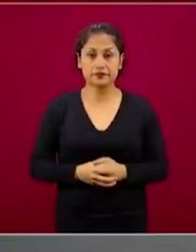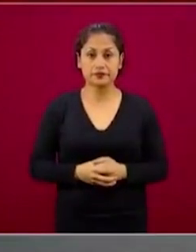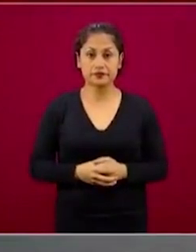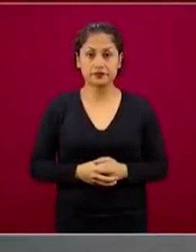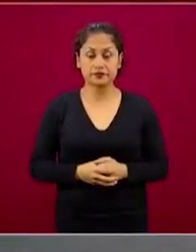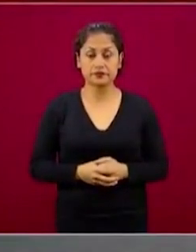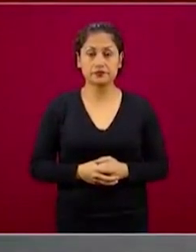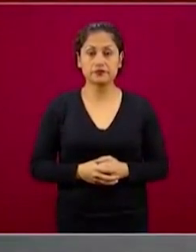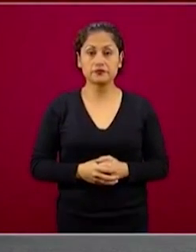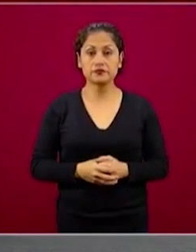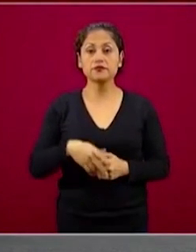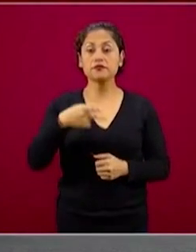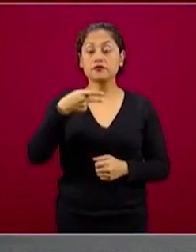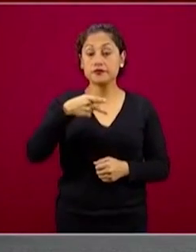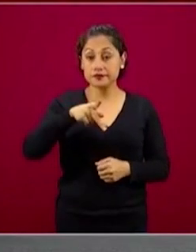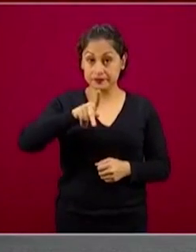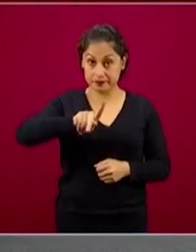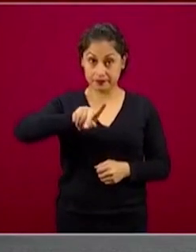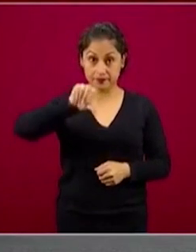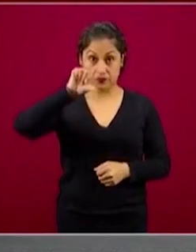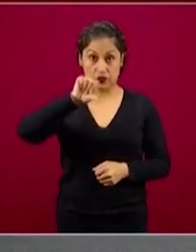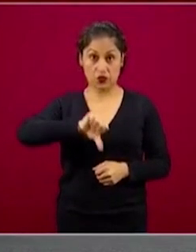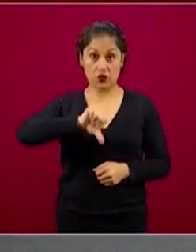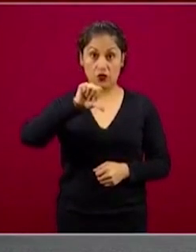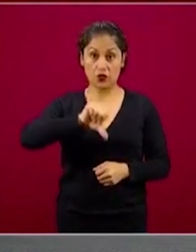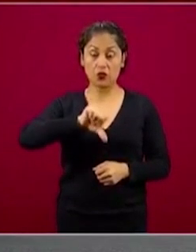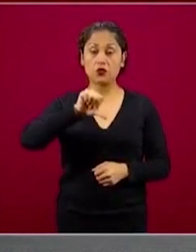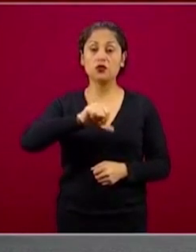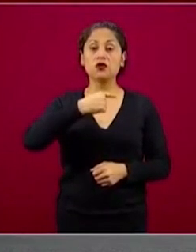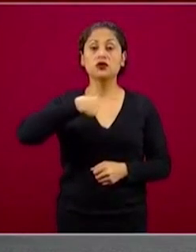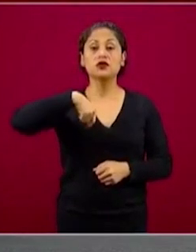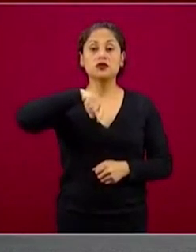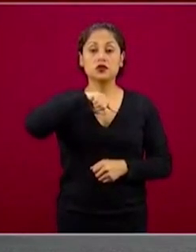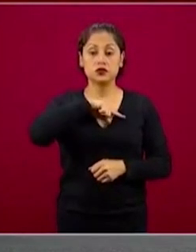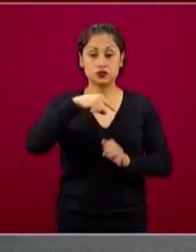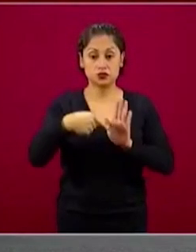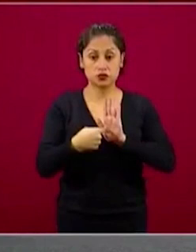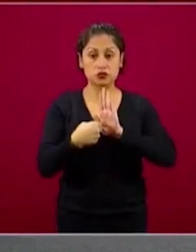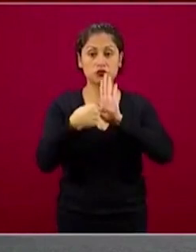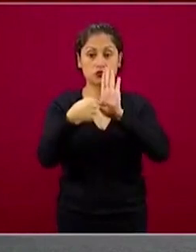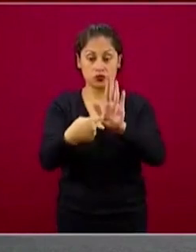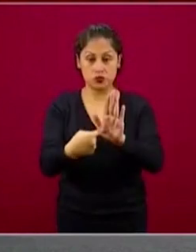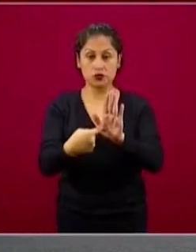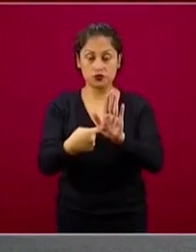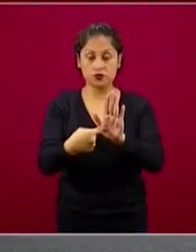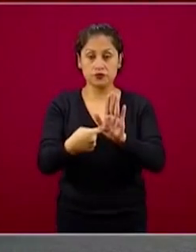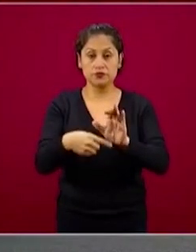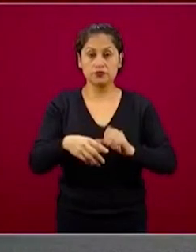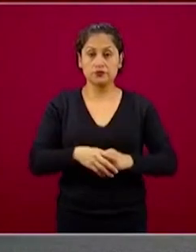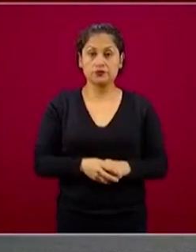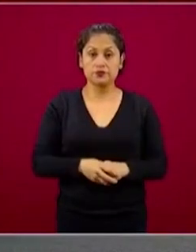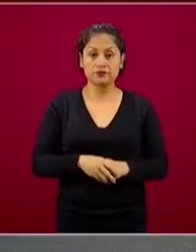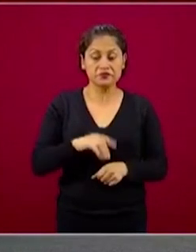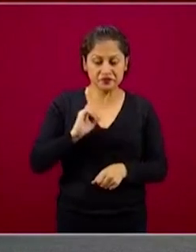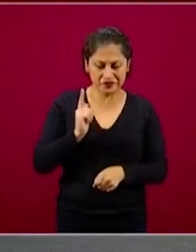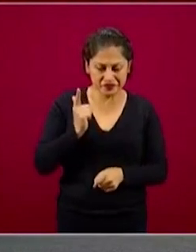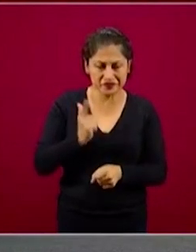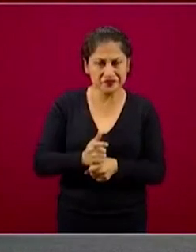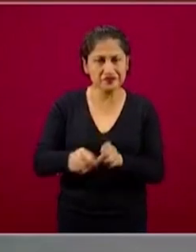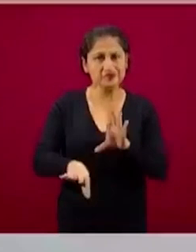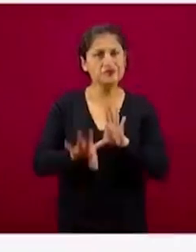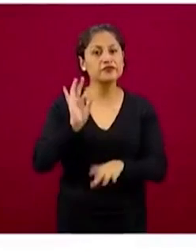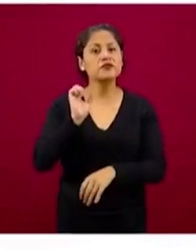Sin embargo, el día de hoy presentamos un dato que nos llamó mucho la atención. De